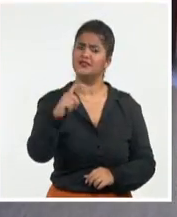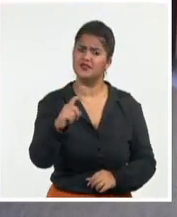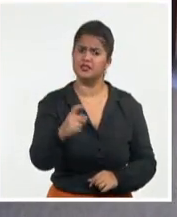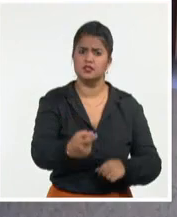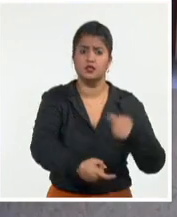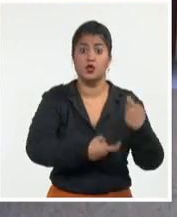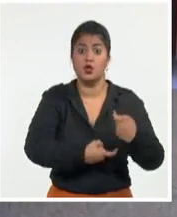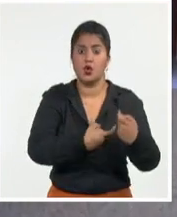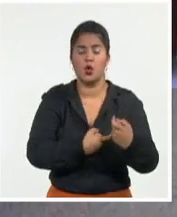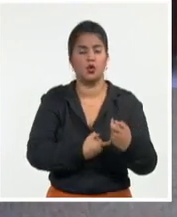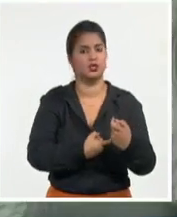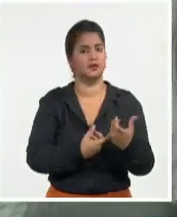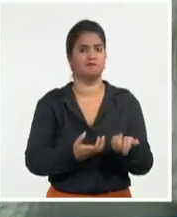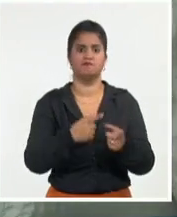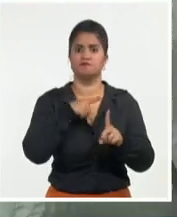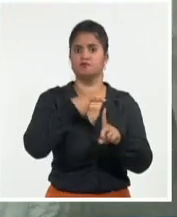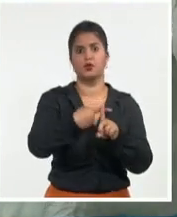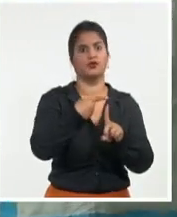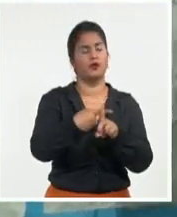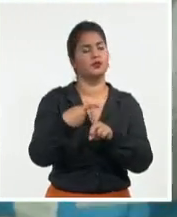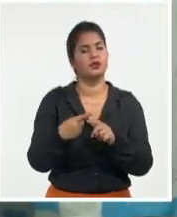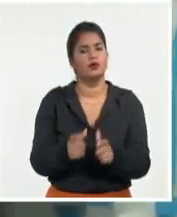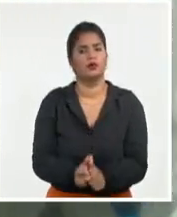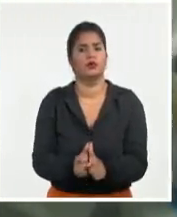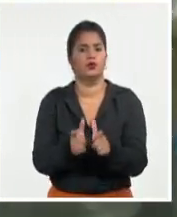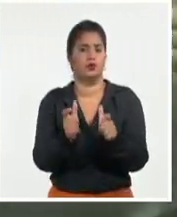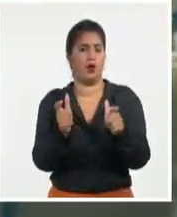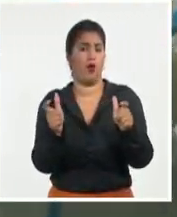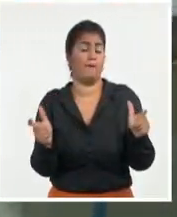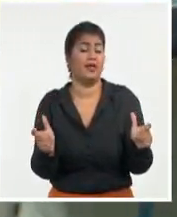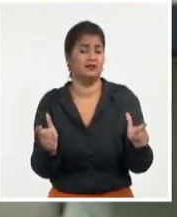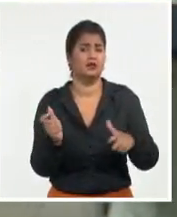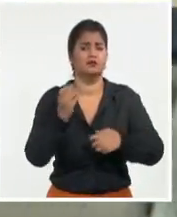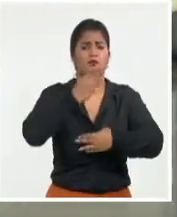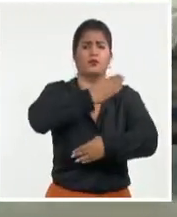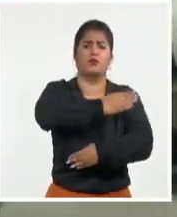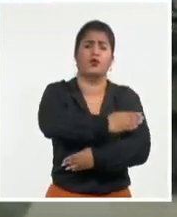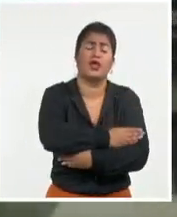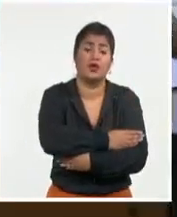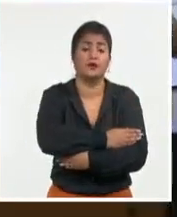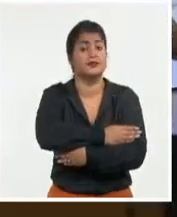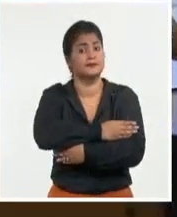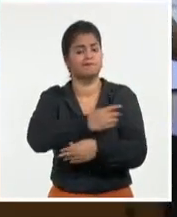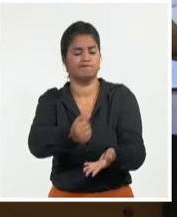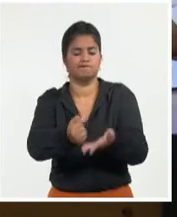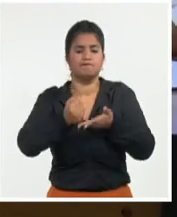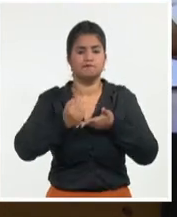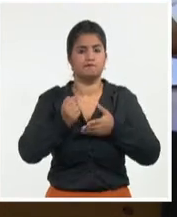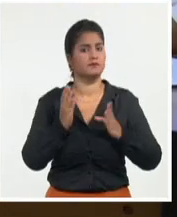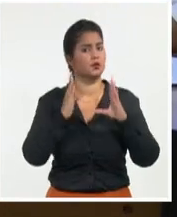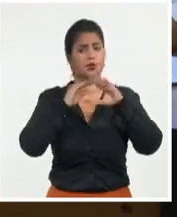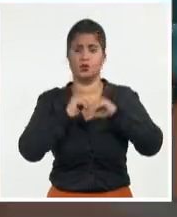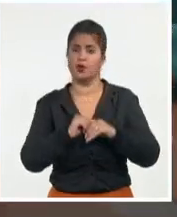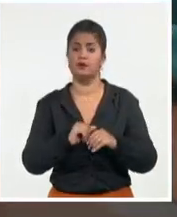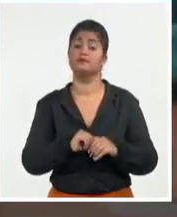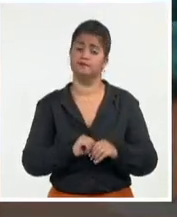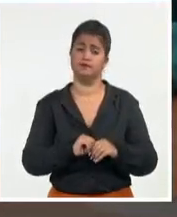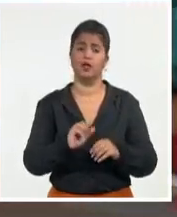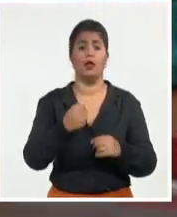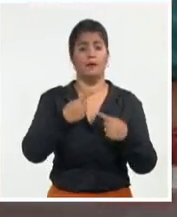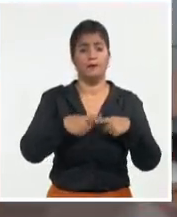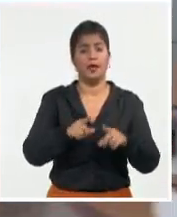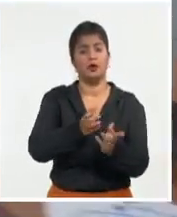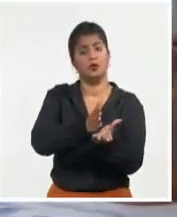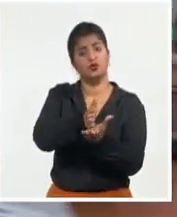de obstáculos económicos y epidemiológicos, en medio de una terrible y letal pandemia. Eso sí, no faltó la consagración ni